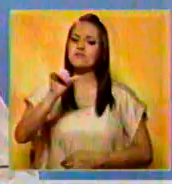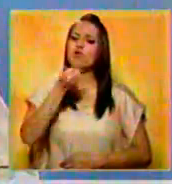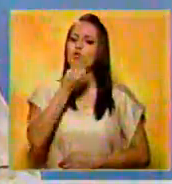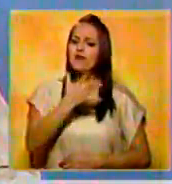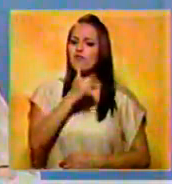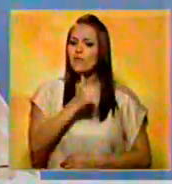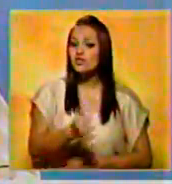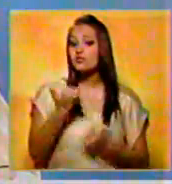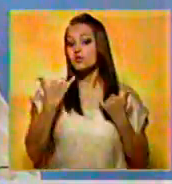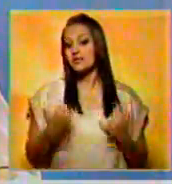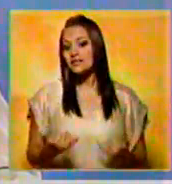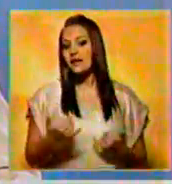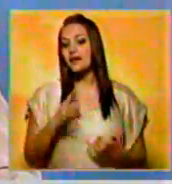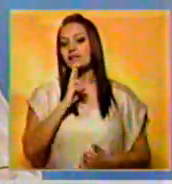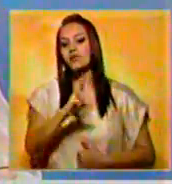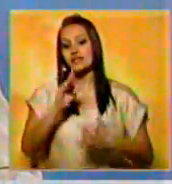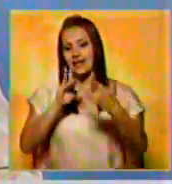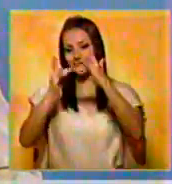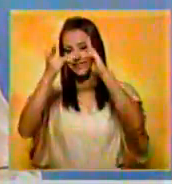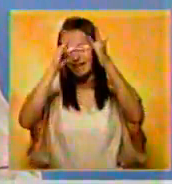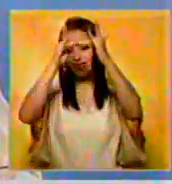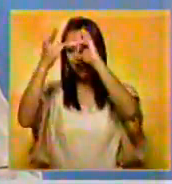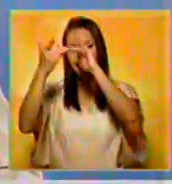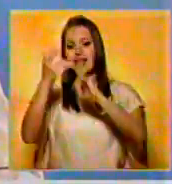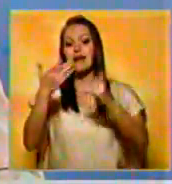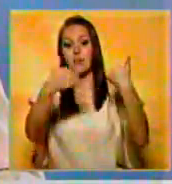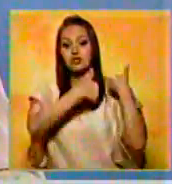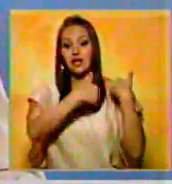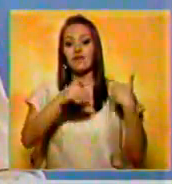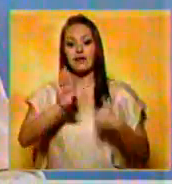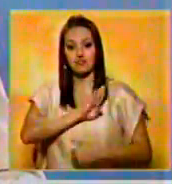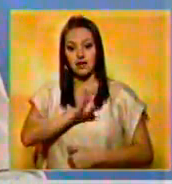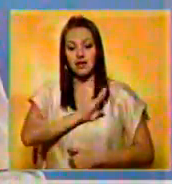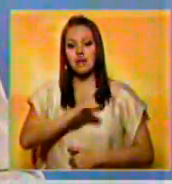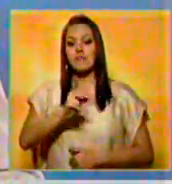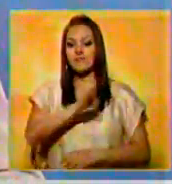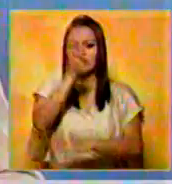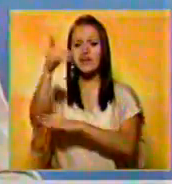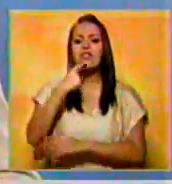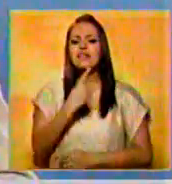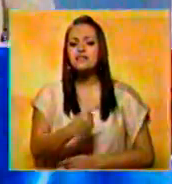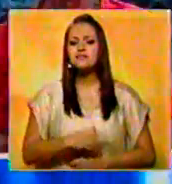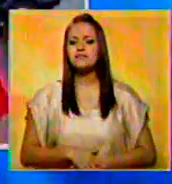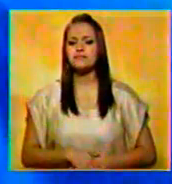Y nos reporta de inmediato vía satélite Jenny Navarro, corresponsal de nuestro canal, Aliado Caracol.